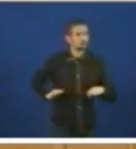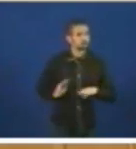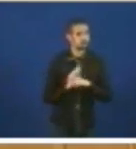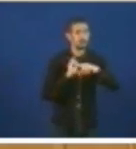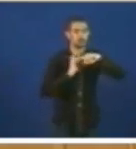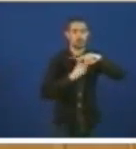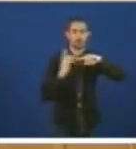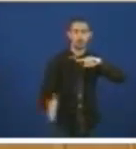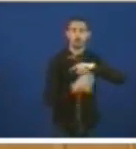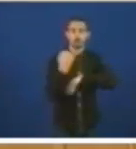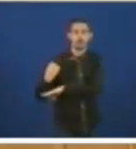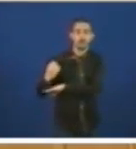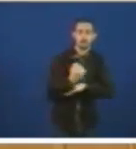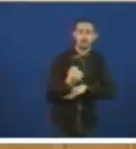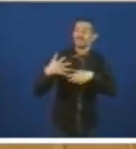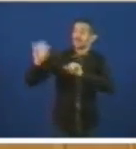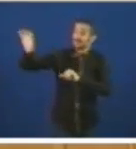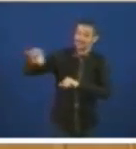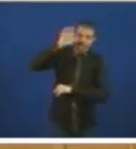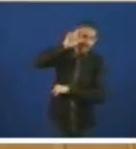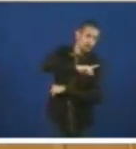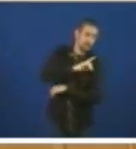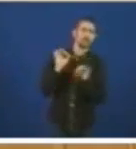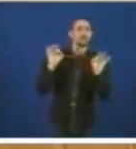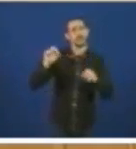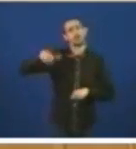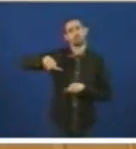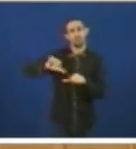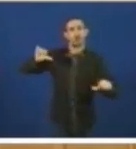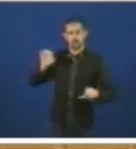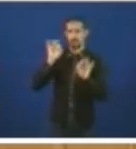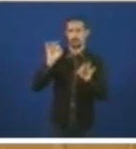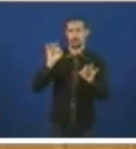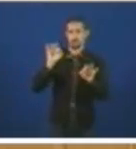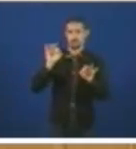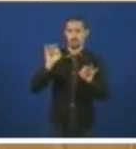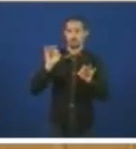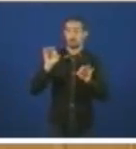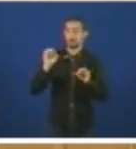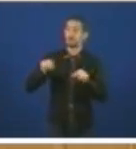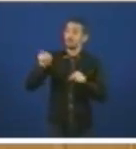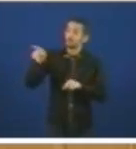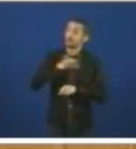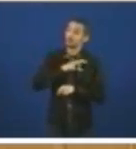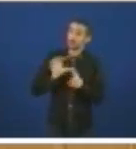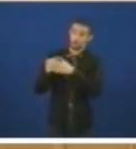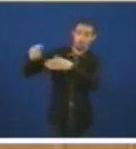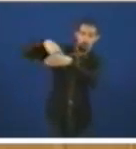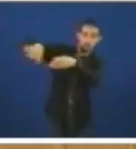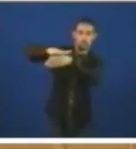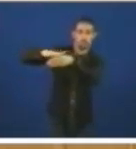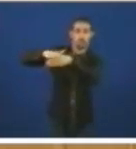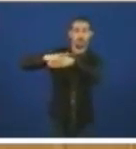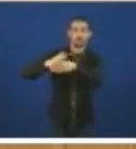apoyaba nin siquera escoitou nunca nin escoitou e que por suposto usted ustedes cando estaban en estas sillas